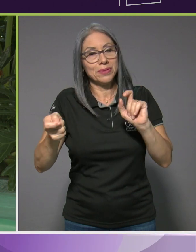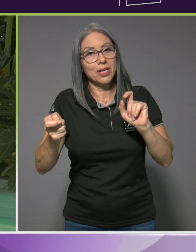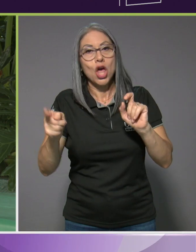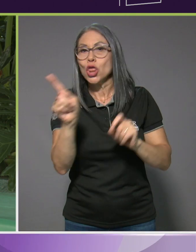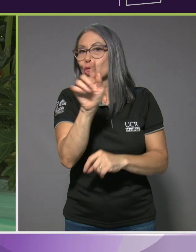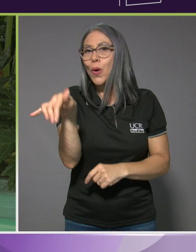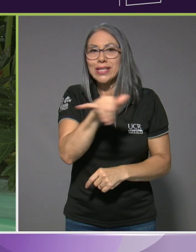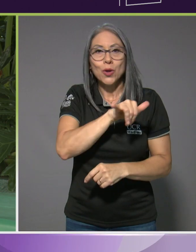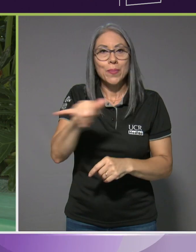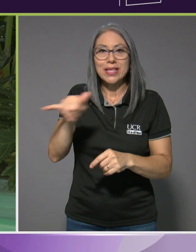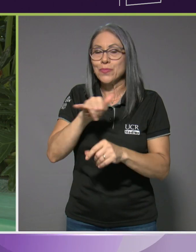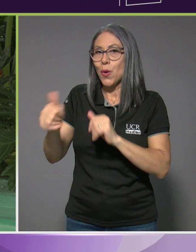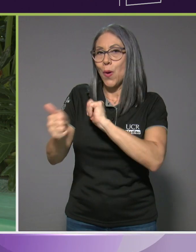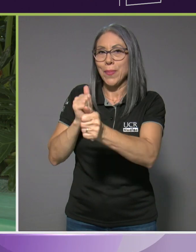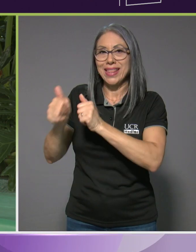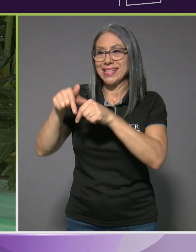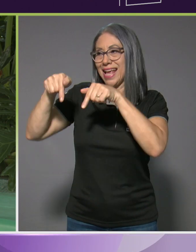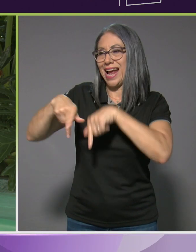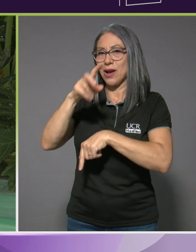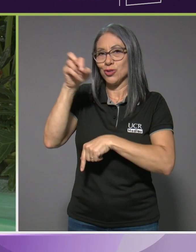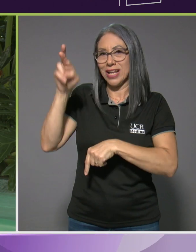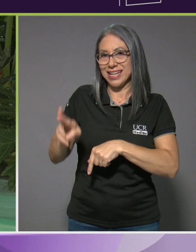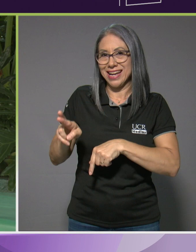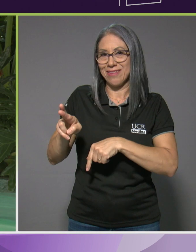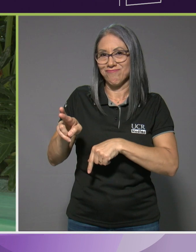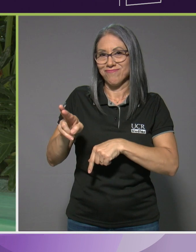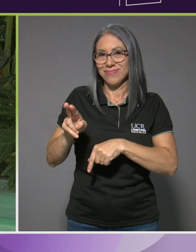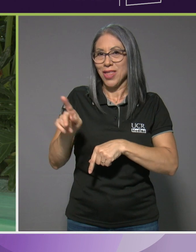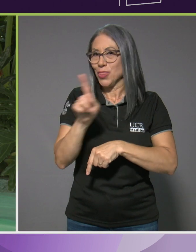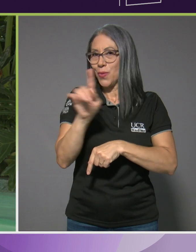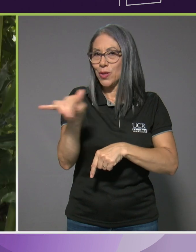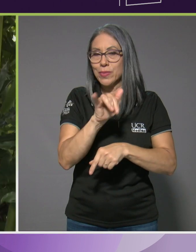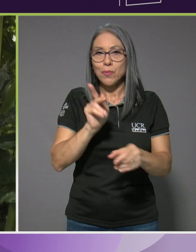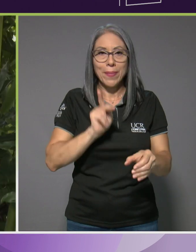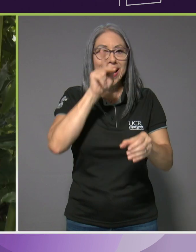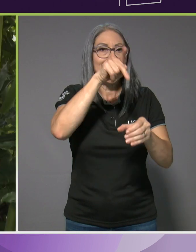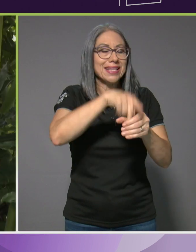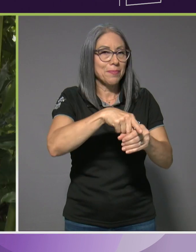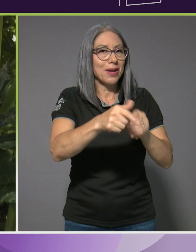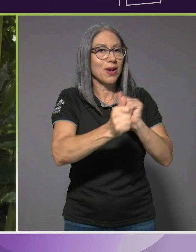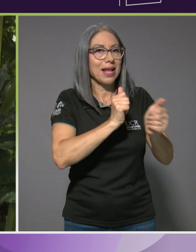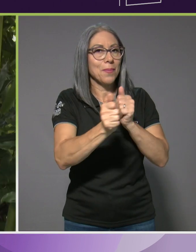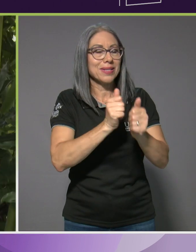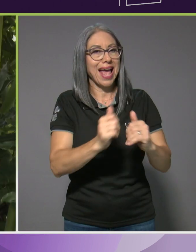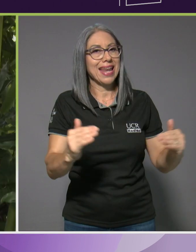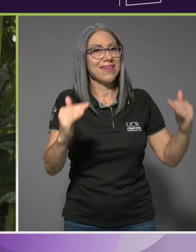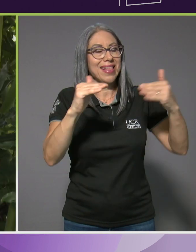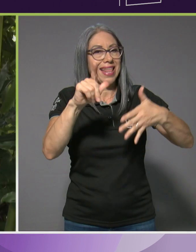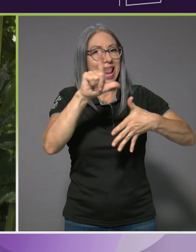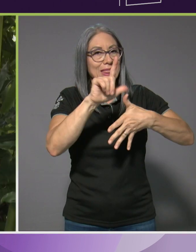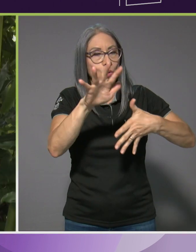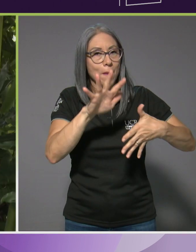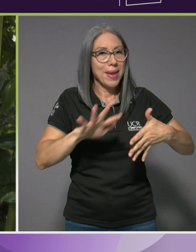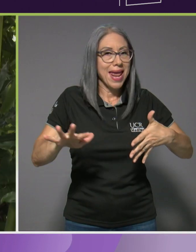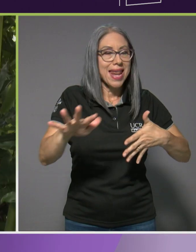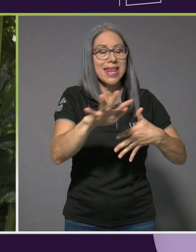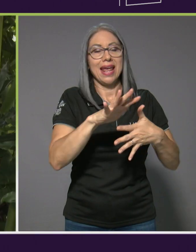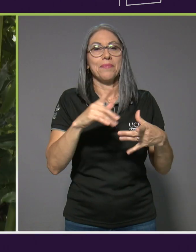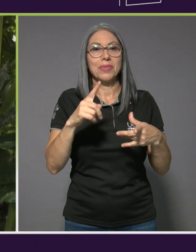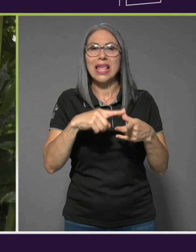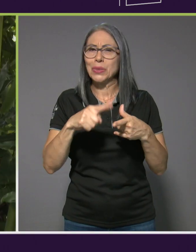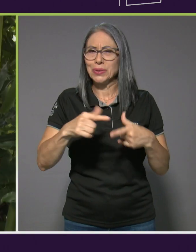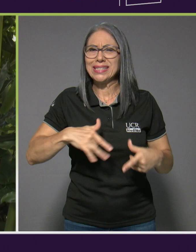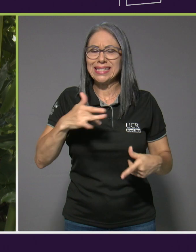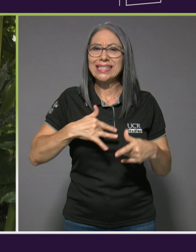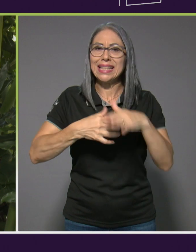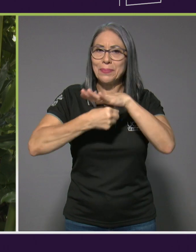estar en una competencia acá en Costa Rica que estar en una competencia a nivel de Latinoamérica como en total. Entonces sí se siente con